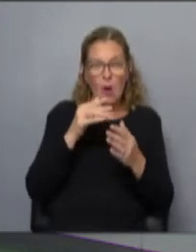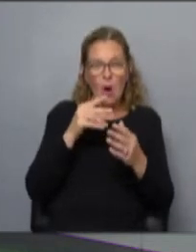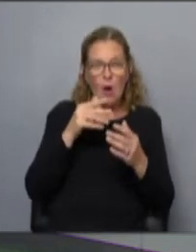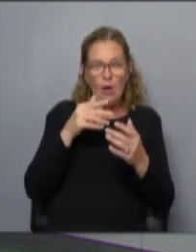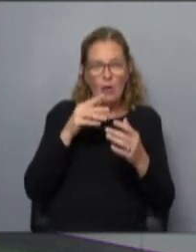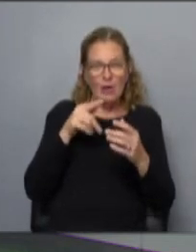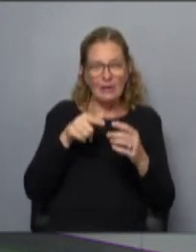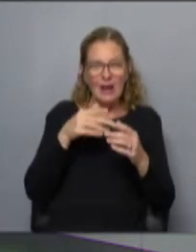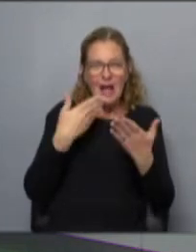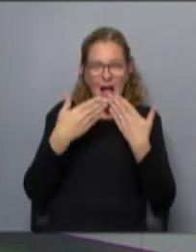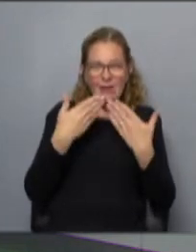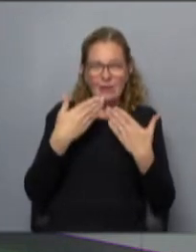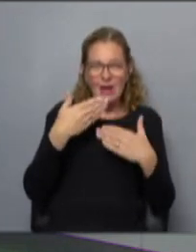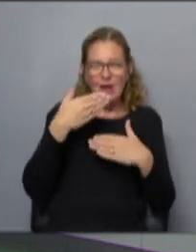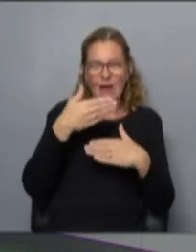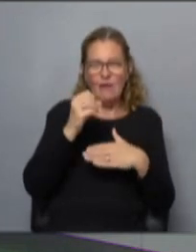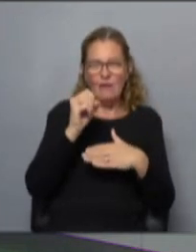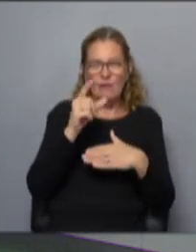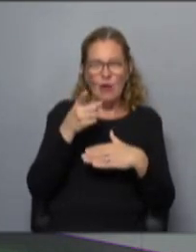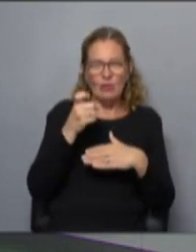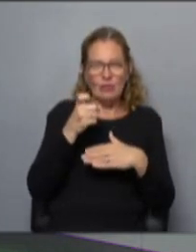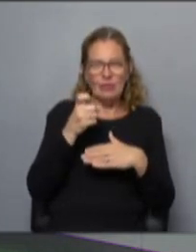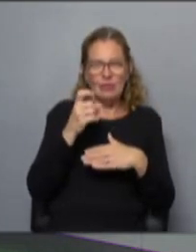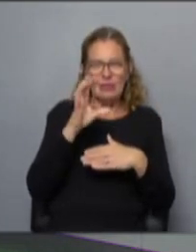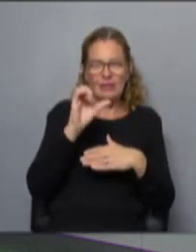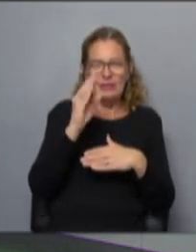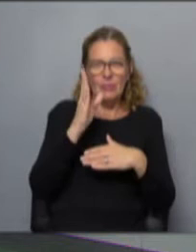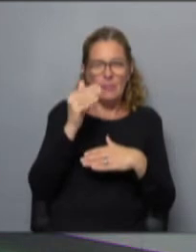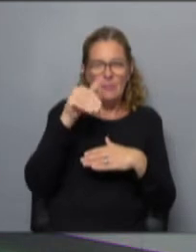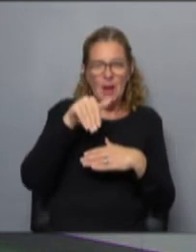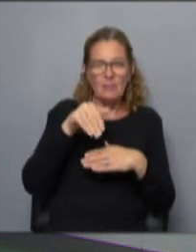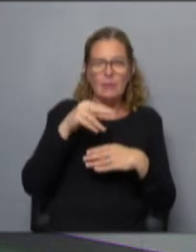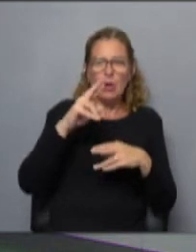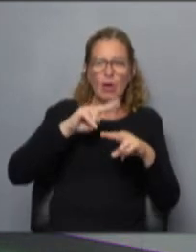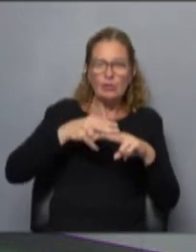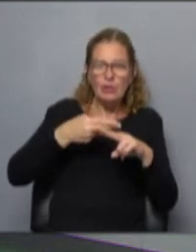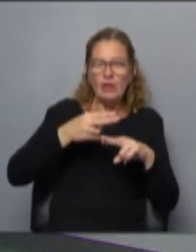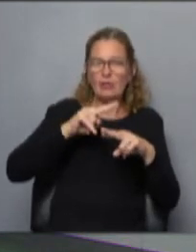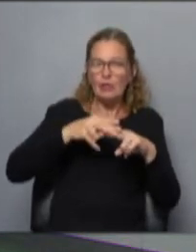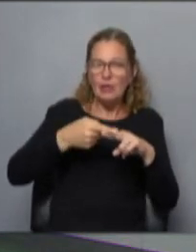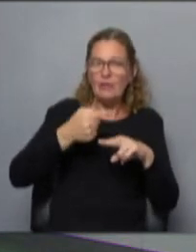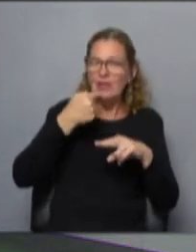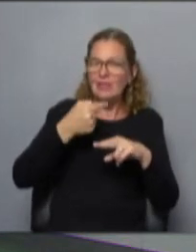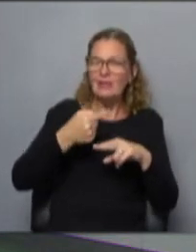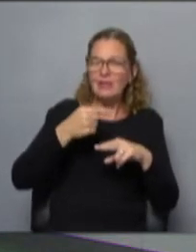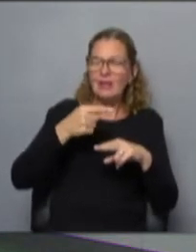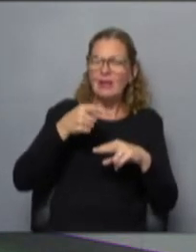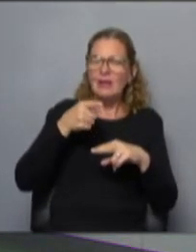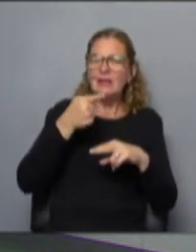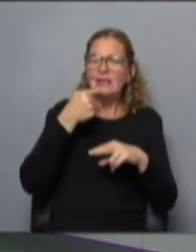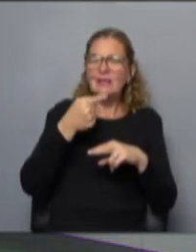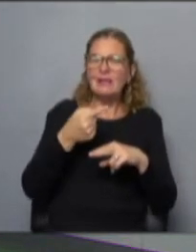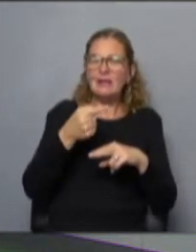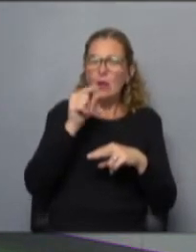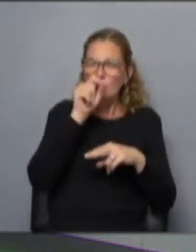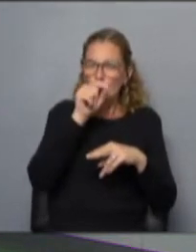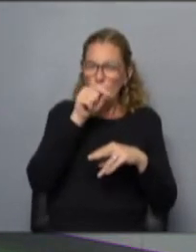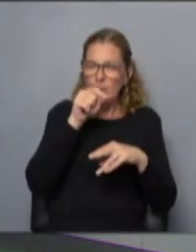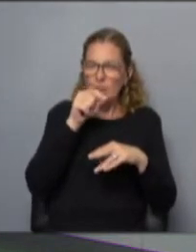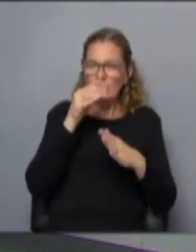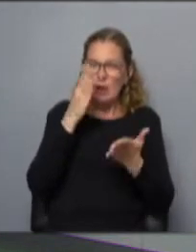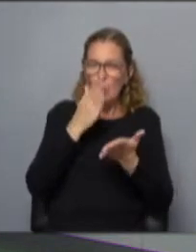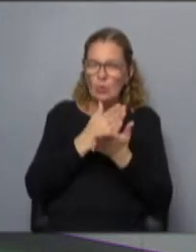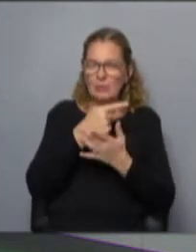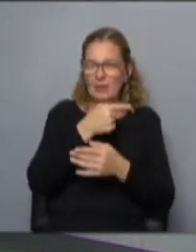particular, él habla de bots de spam, o sea, que repiten el mismo mensaje de forma sistemática. Él dice, hay un tuit de las últimas